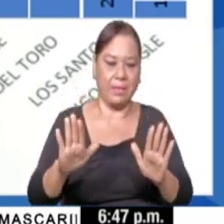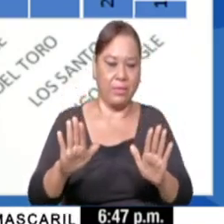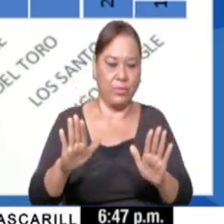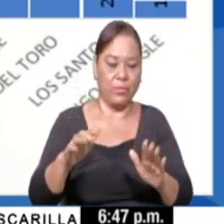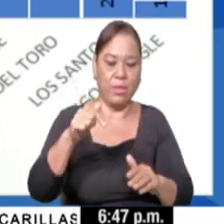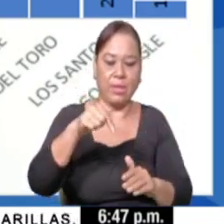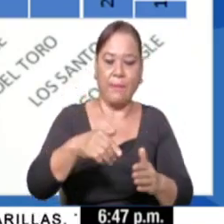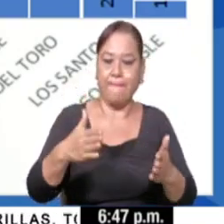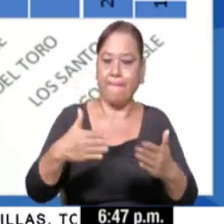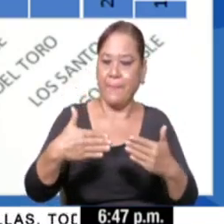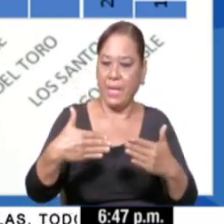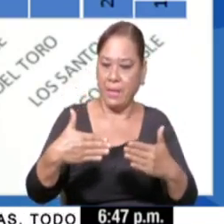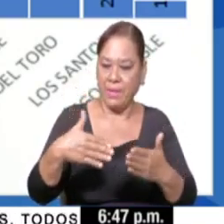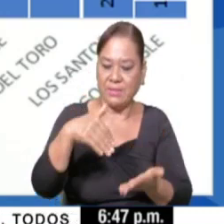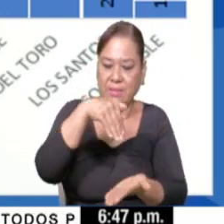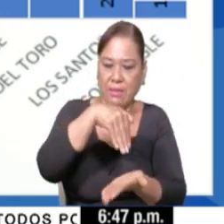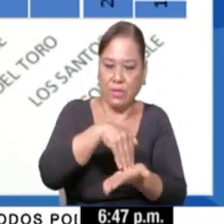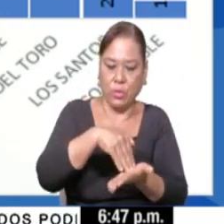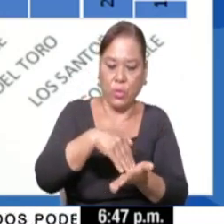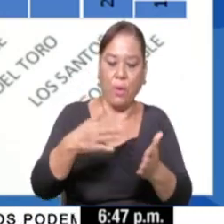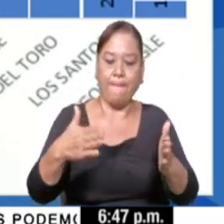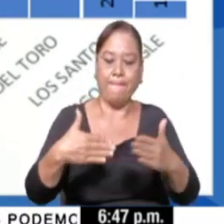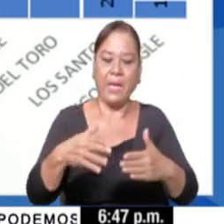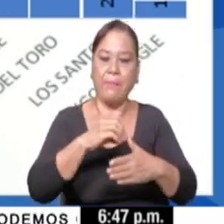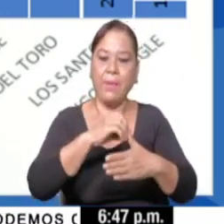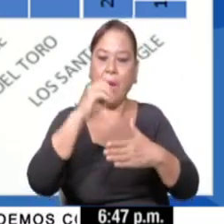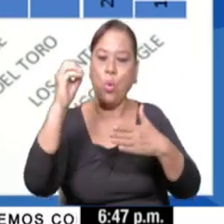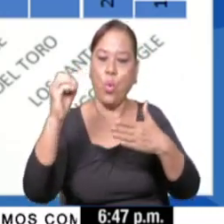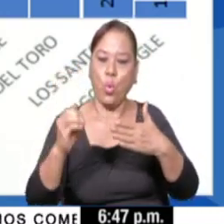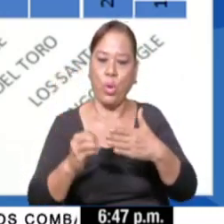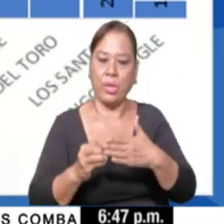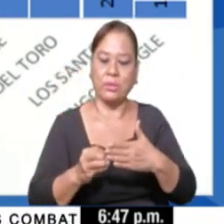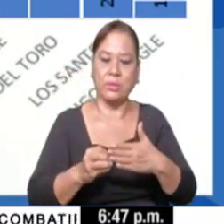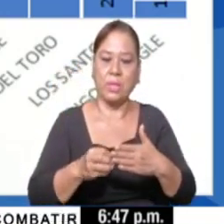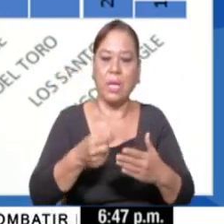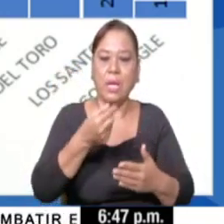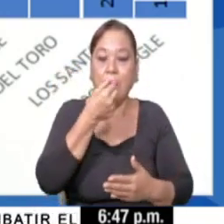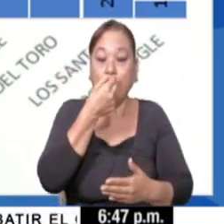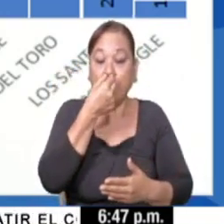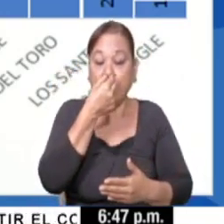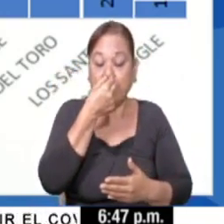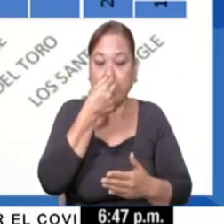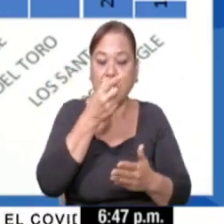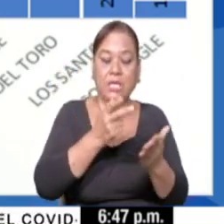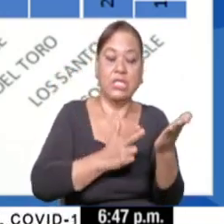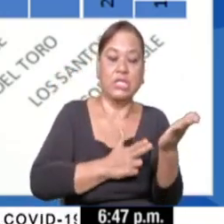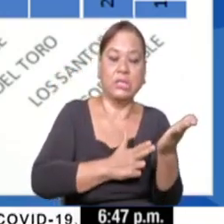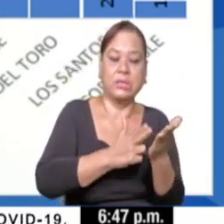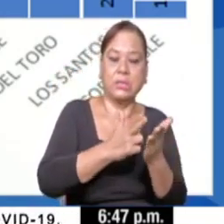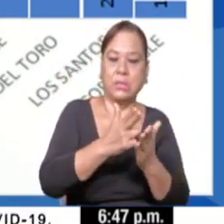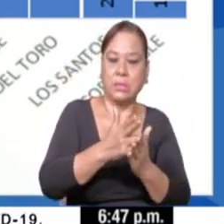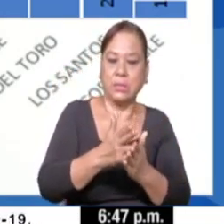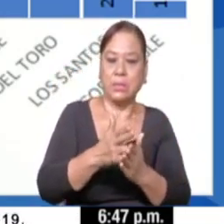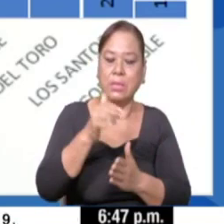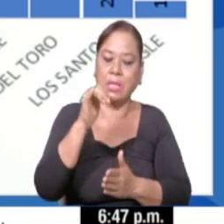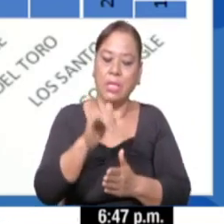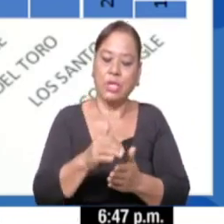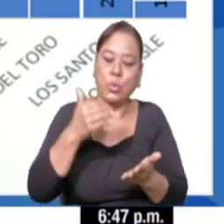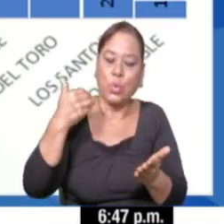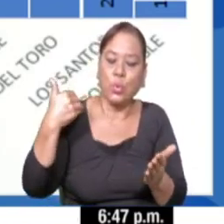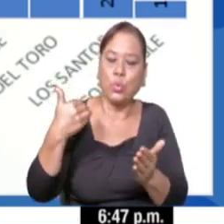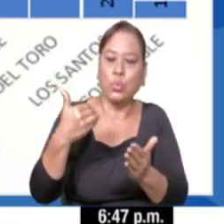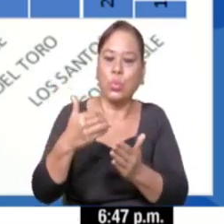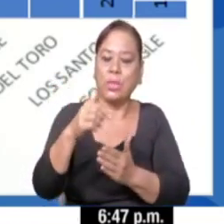metropolitana, Panamá Oeste, Gunayala, Panamá Este y Chiriquí, con la misma tendencia durante estos